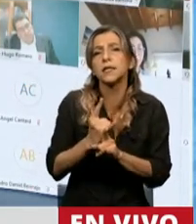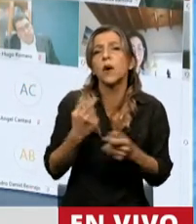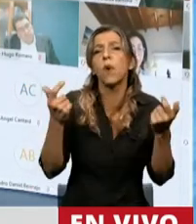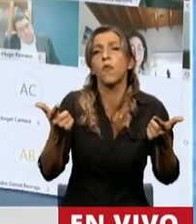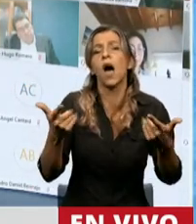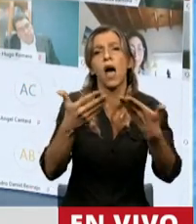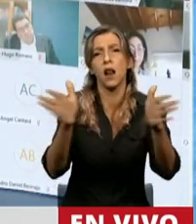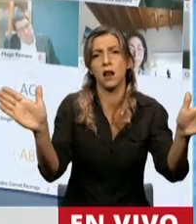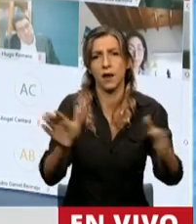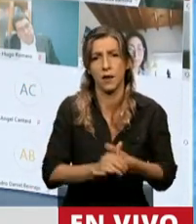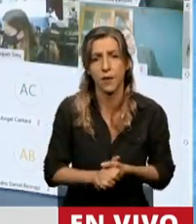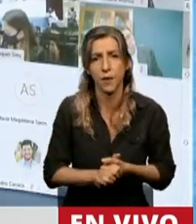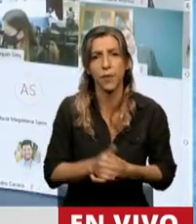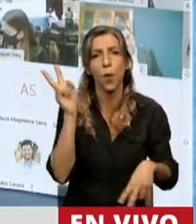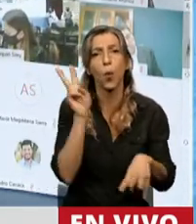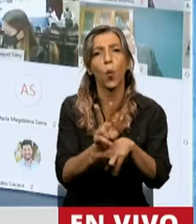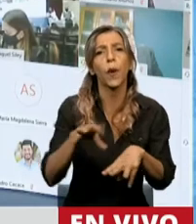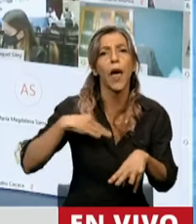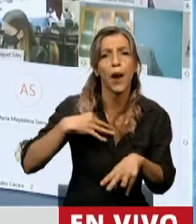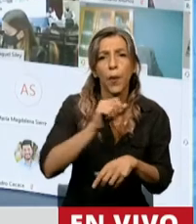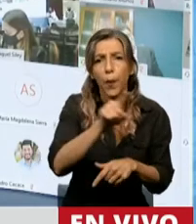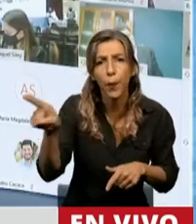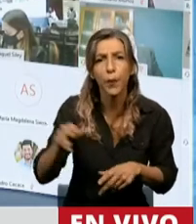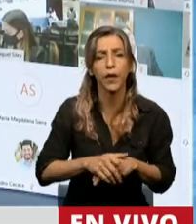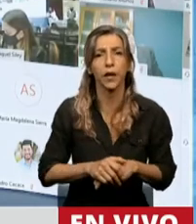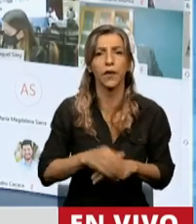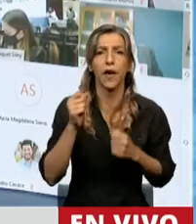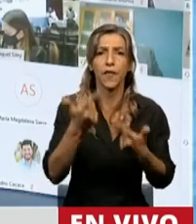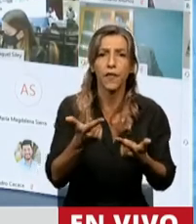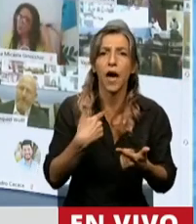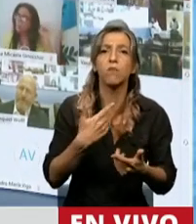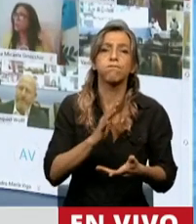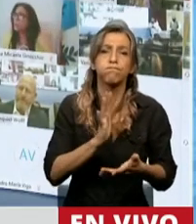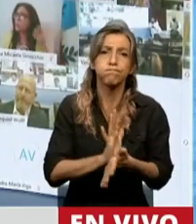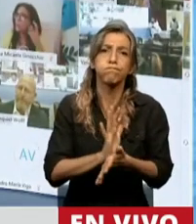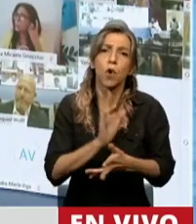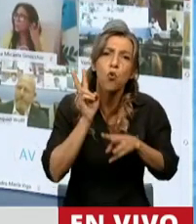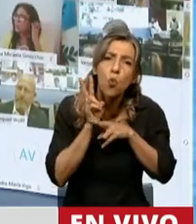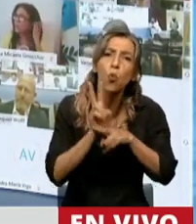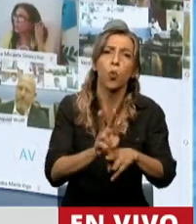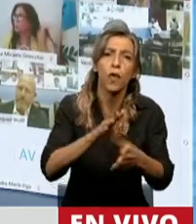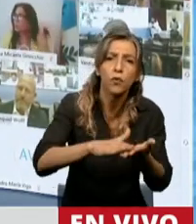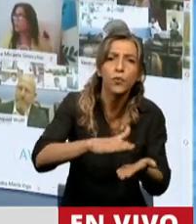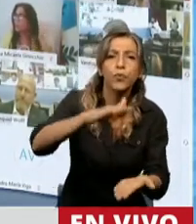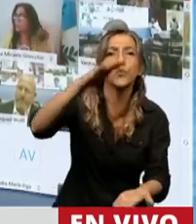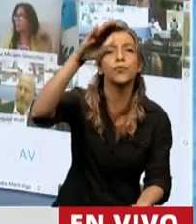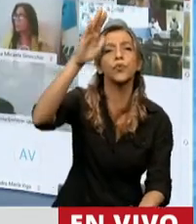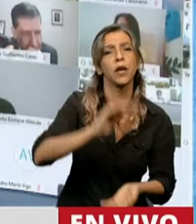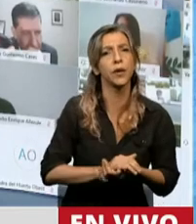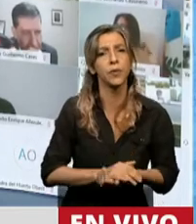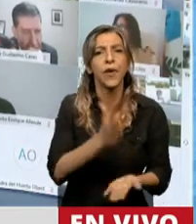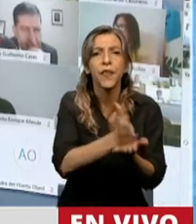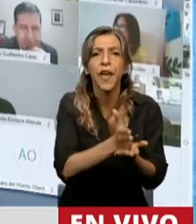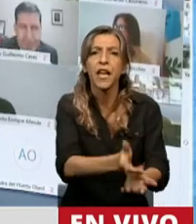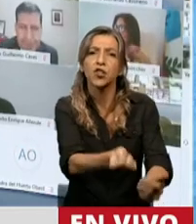garantizar la vida, la integridad física, la identidad, el ciclo vital, todo el ciclo vital de una persona con su derecho a